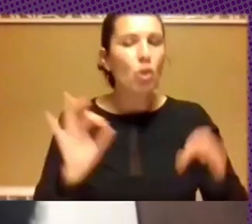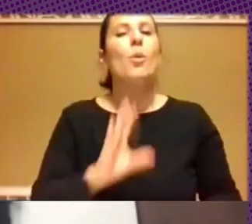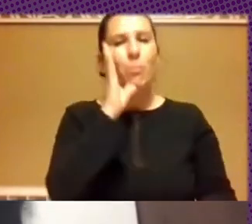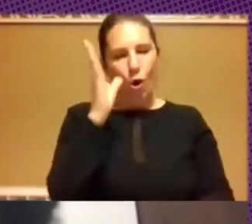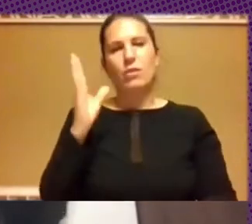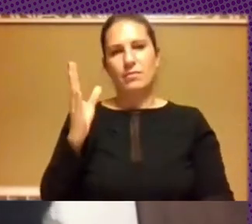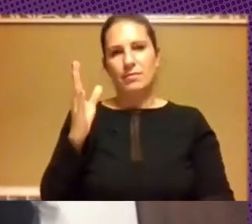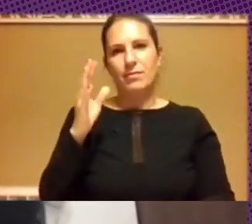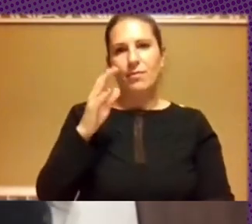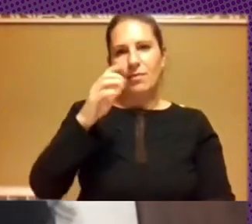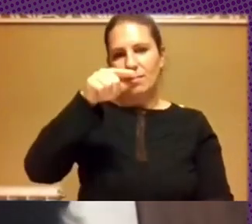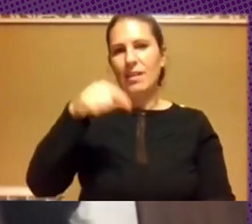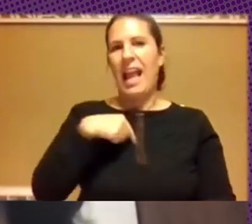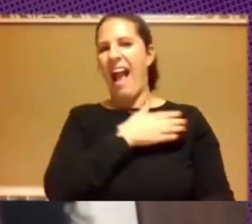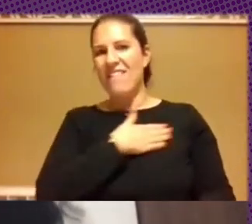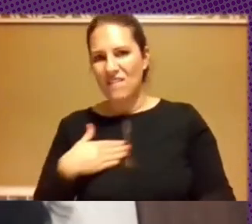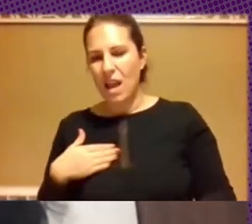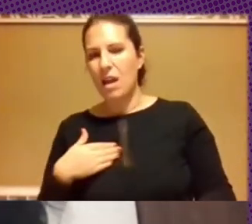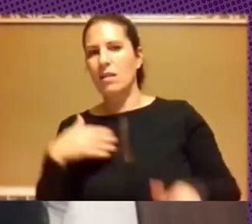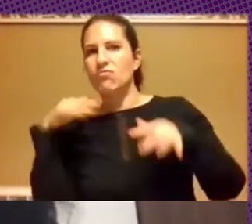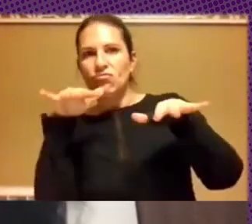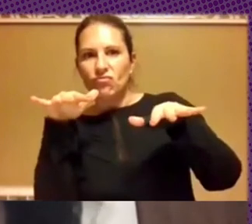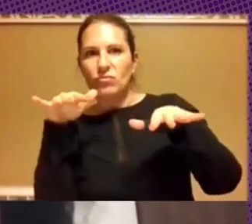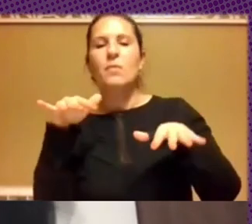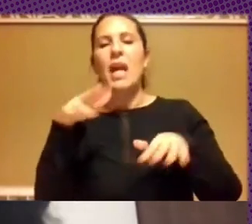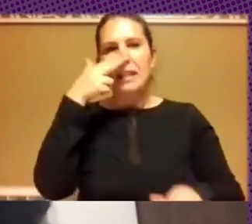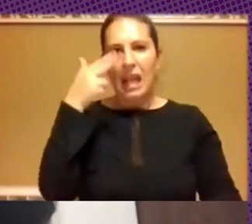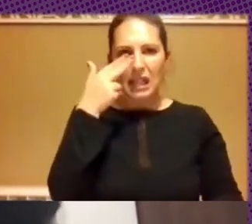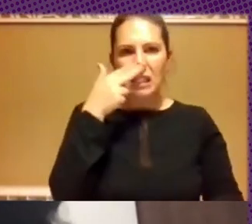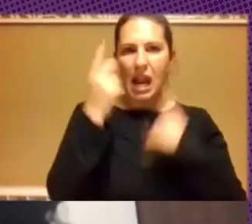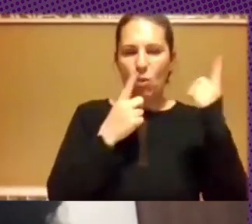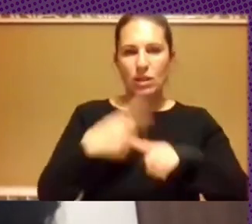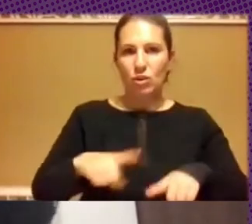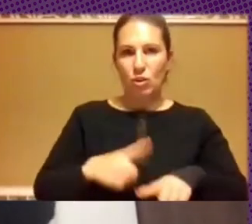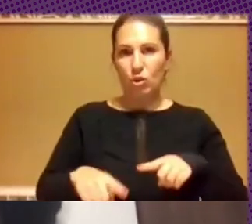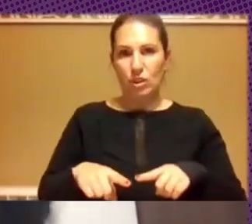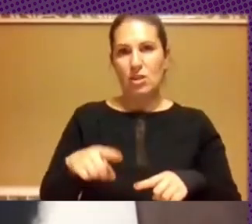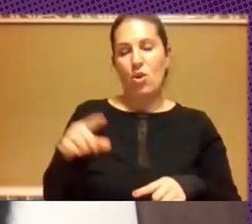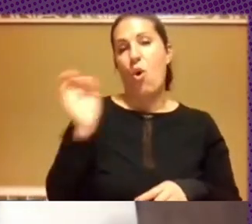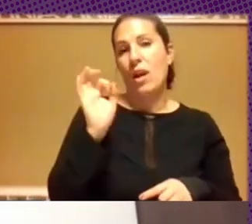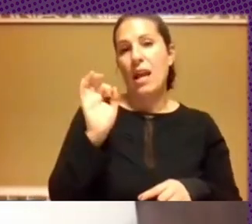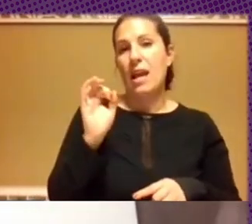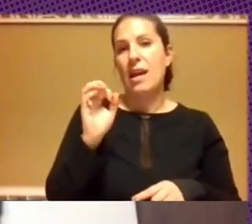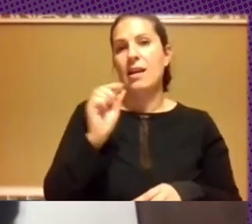mercado de esa desinformación y van a audiencias que les interesan ciertas agendas o que se encienden afectivamente con